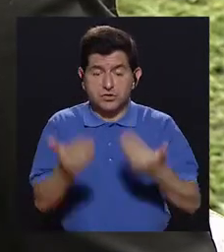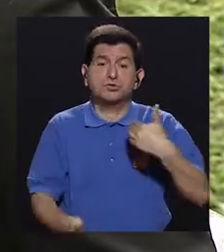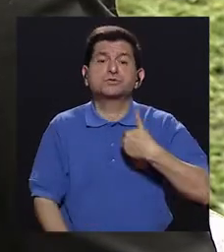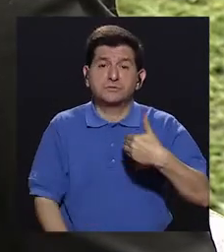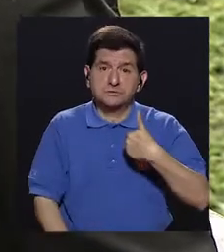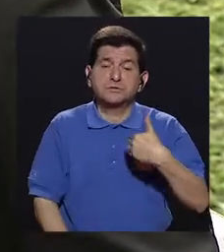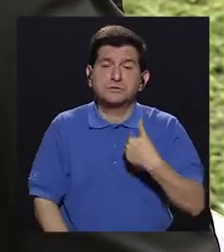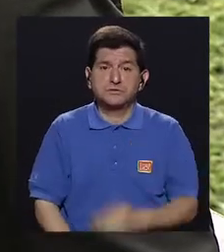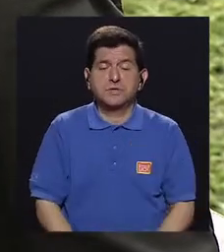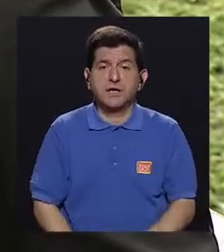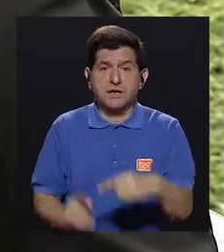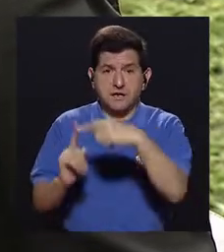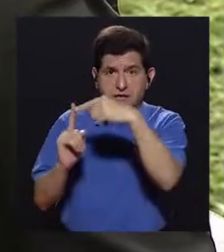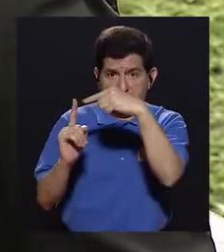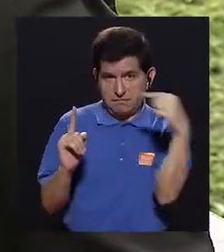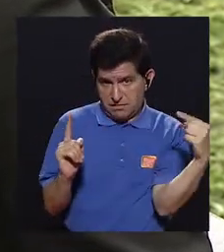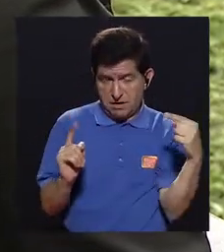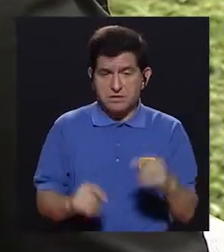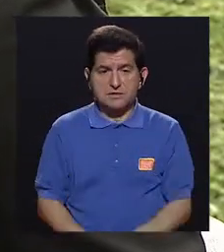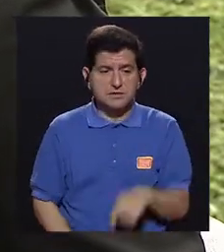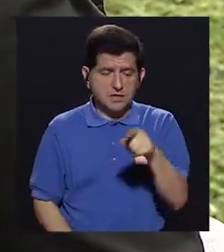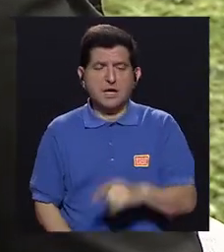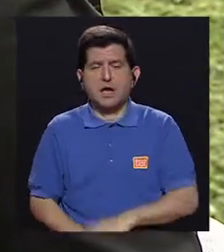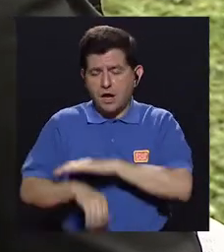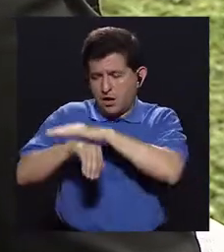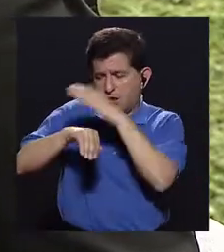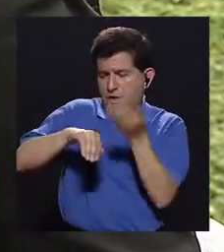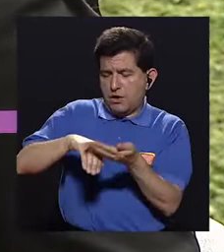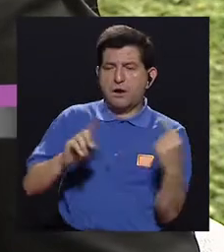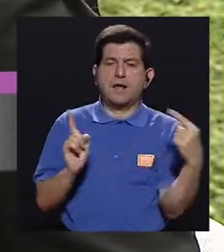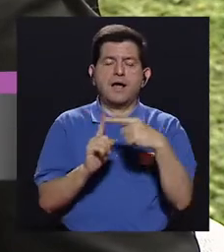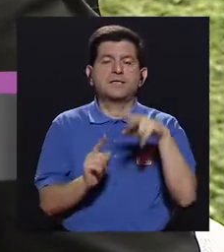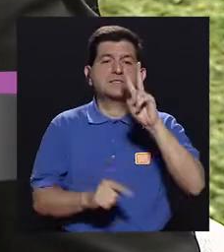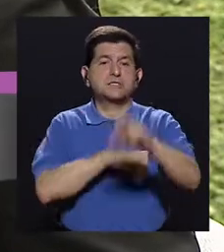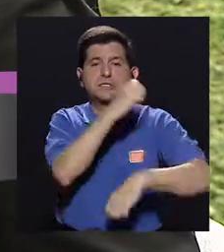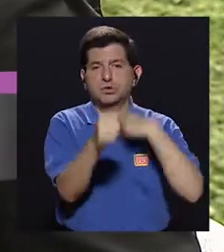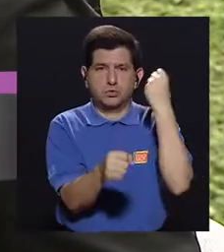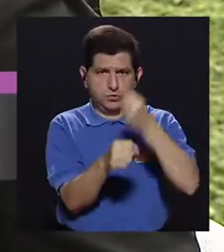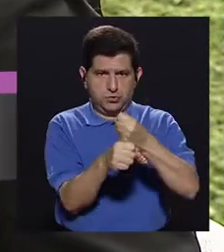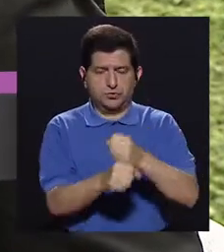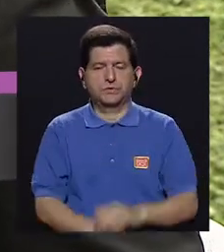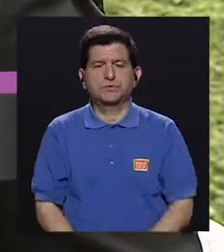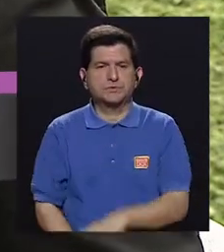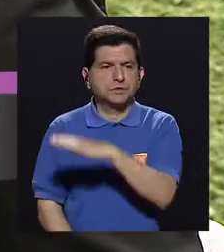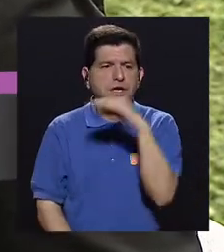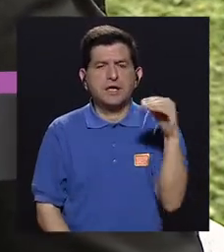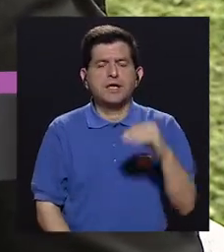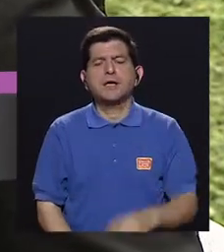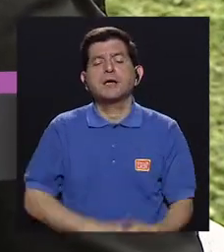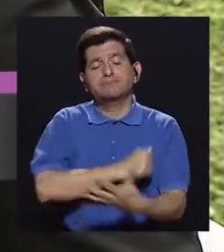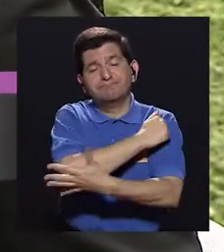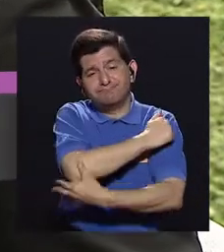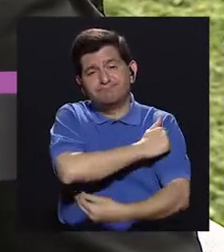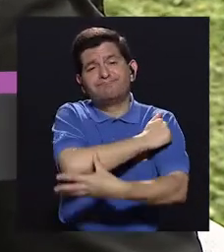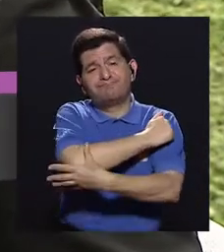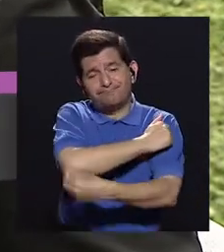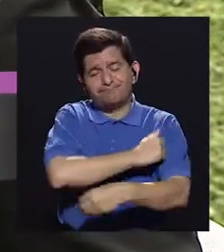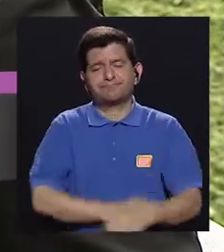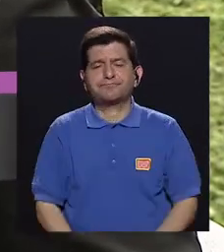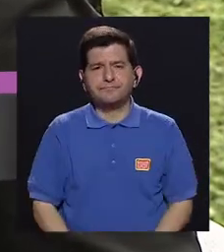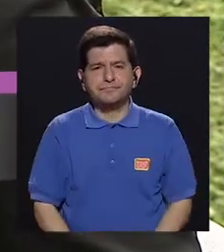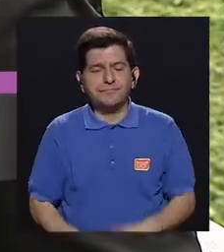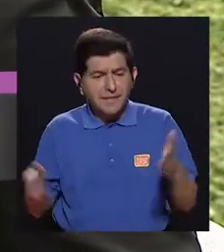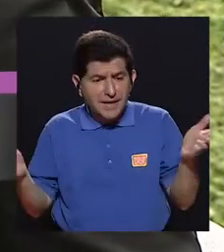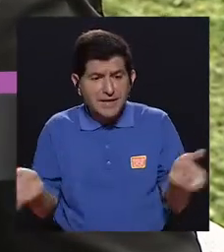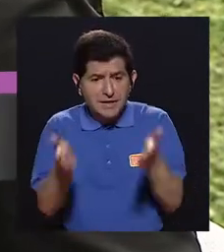enfrentando desde que está en gestación hasta los dos años de edad y también la pobreza como